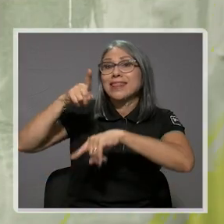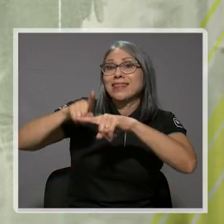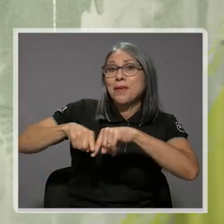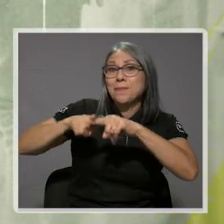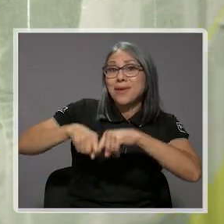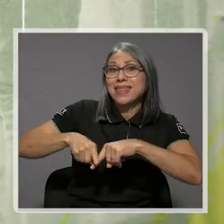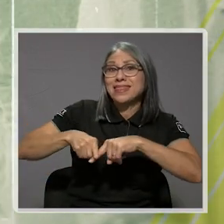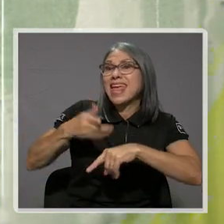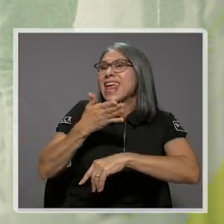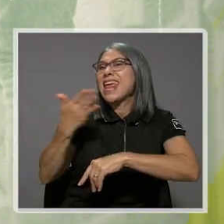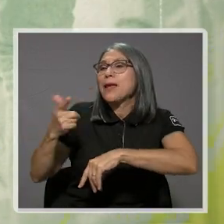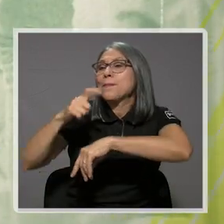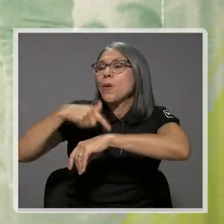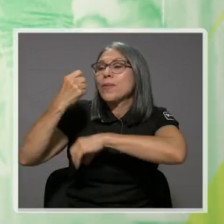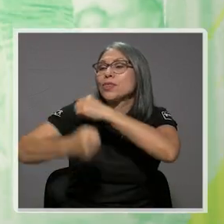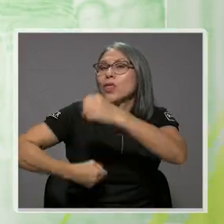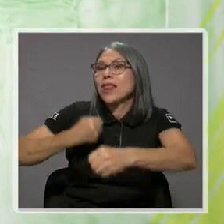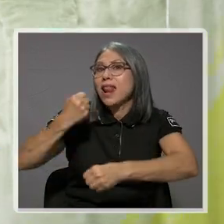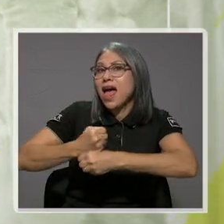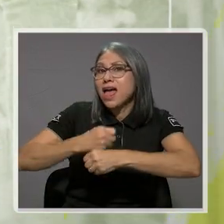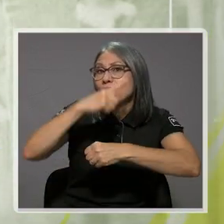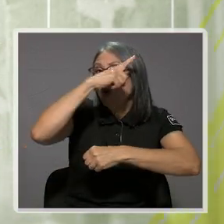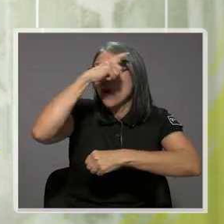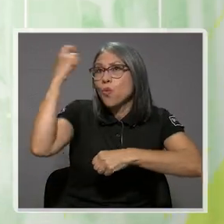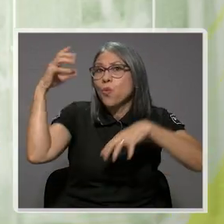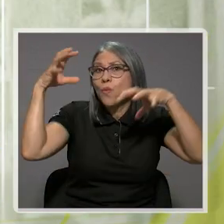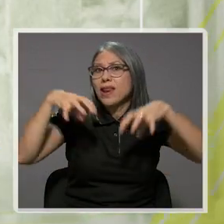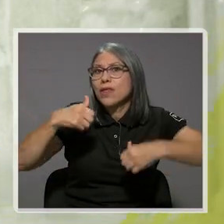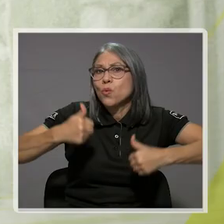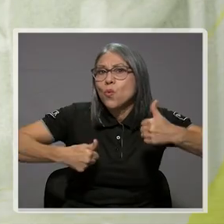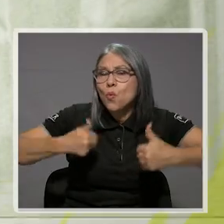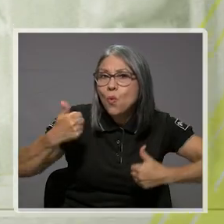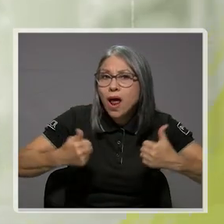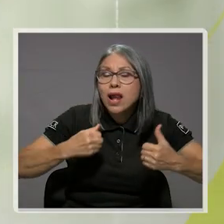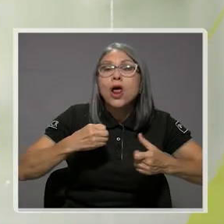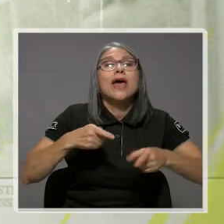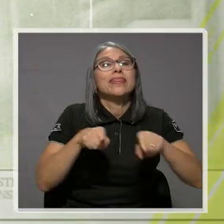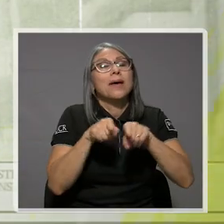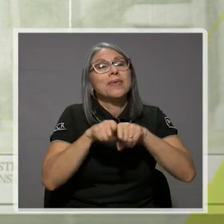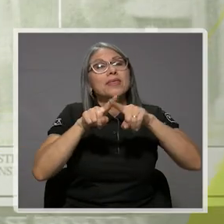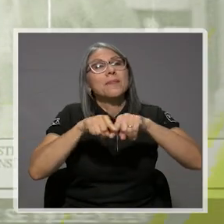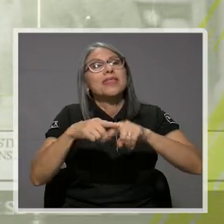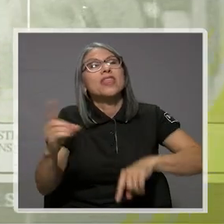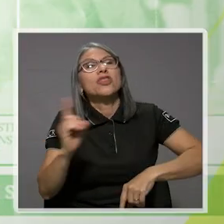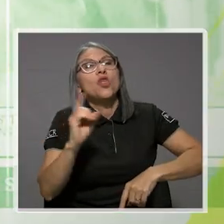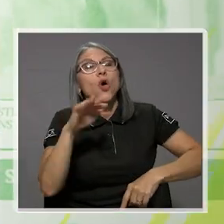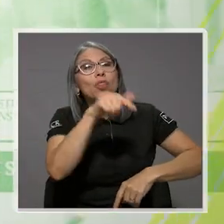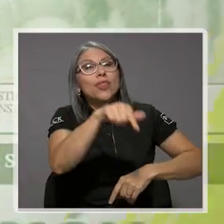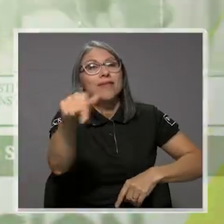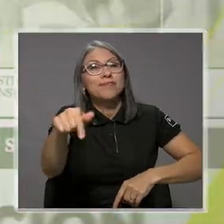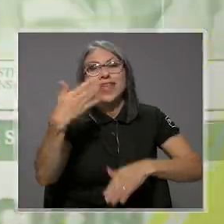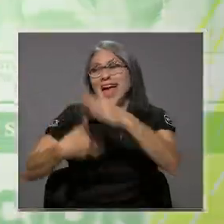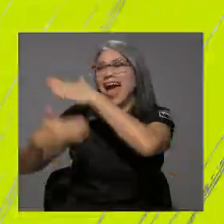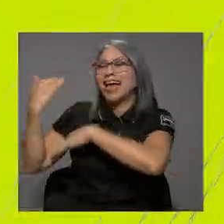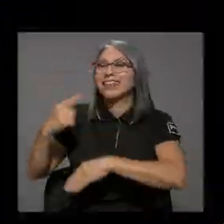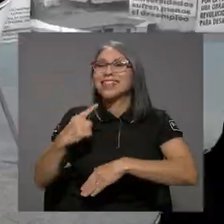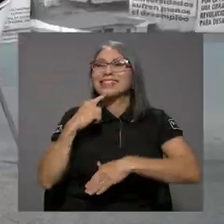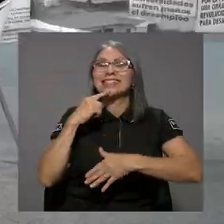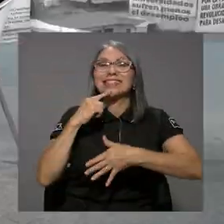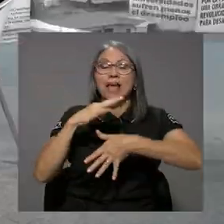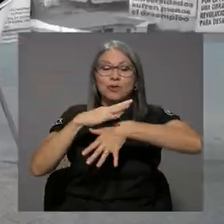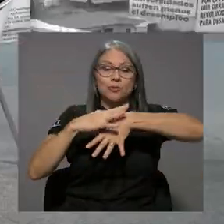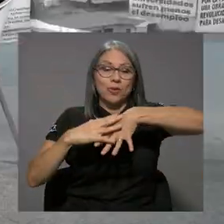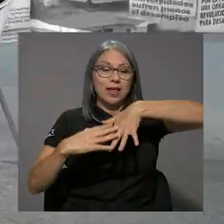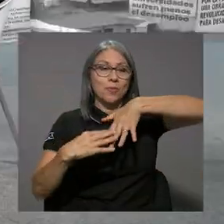estacionalidad del año y dependes de dónde te ubiques. O sea, no es lo mismo decir, bueno, antes decíamos el